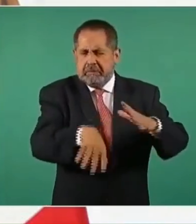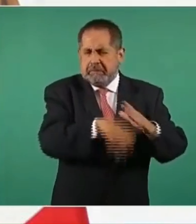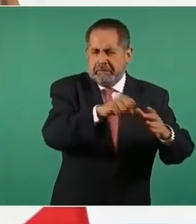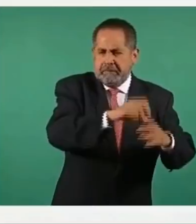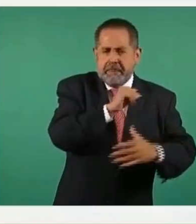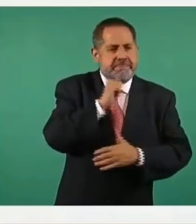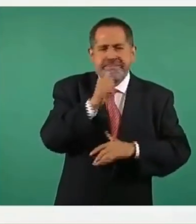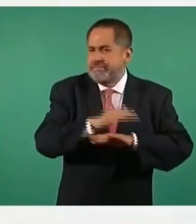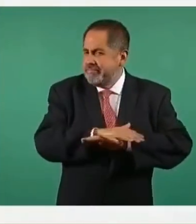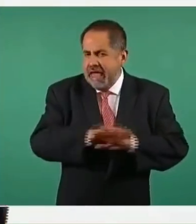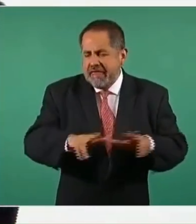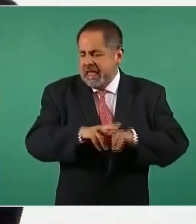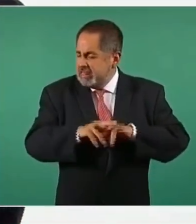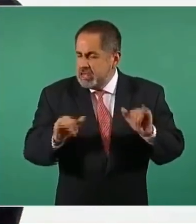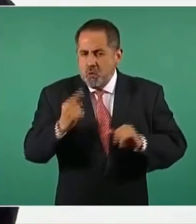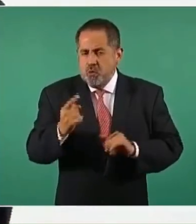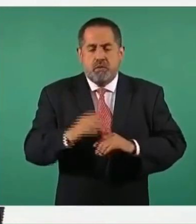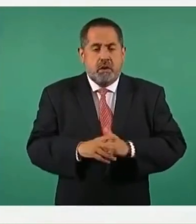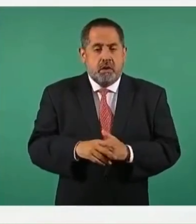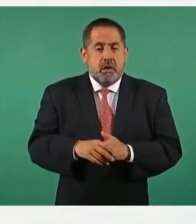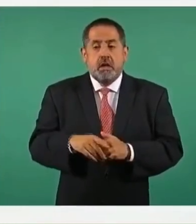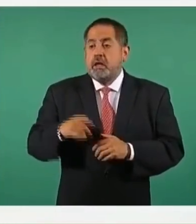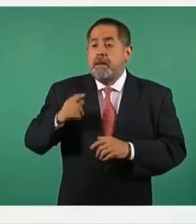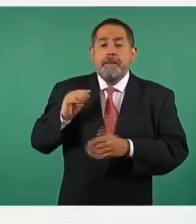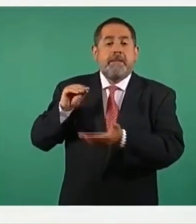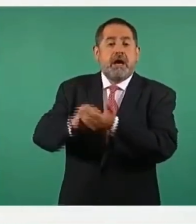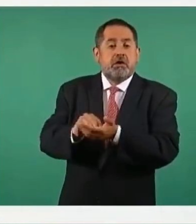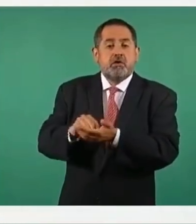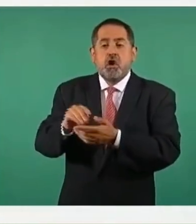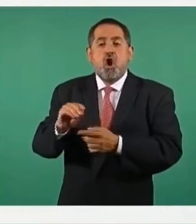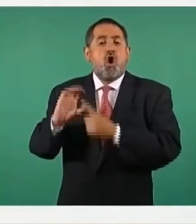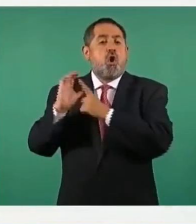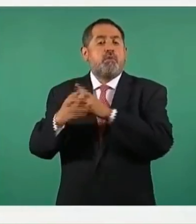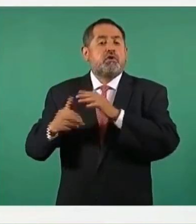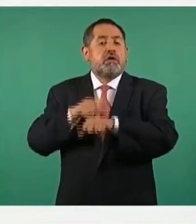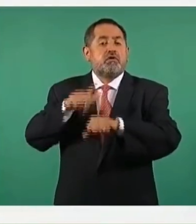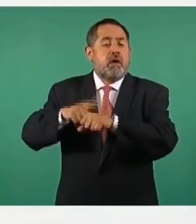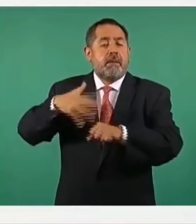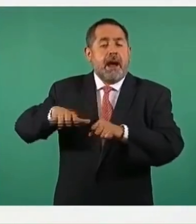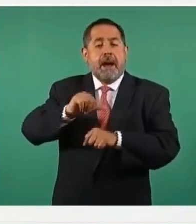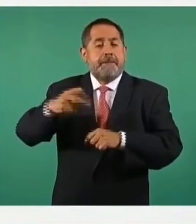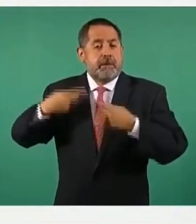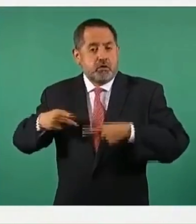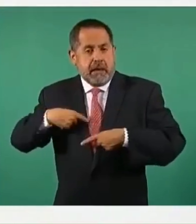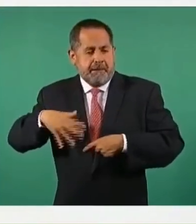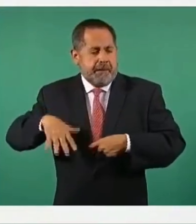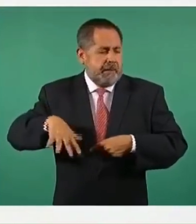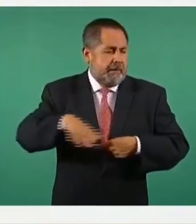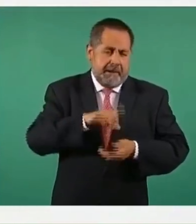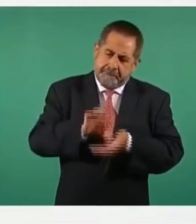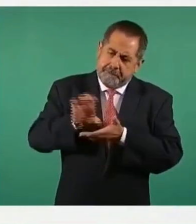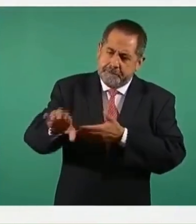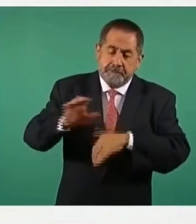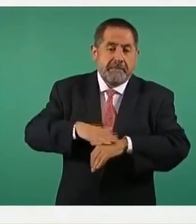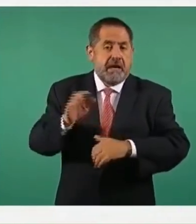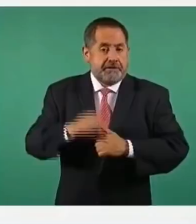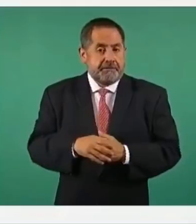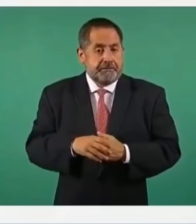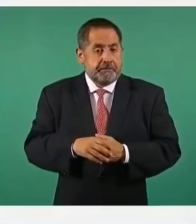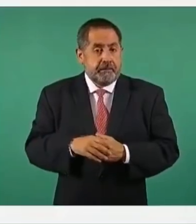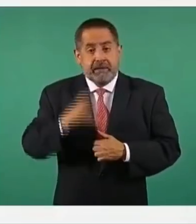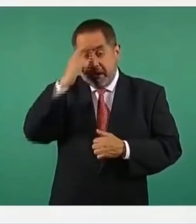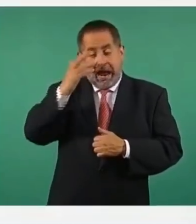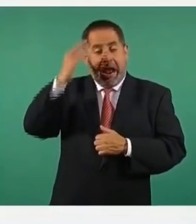y Localización de Personas Desaparecidas por la Violencia. Se reinstaló a todos los maestros